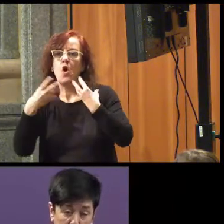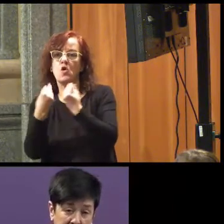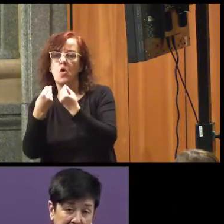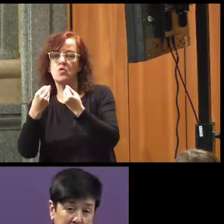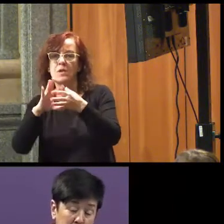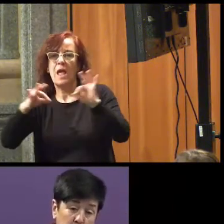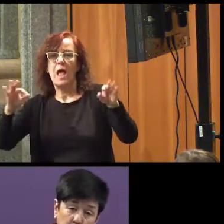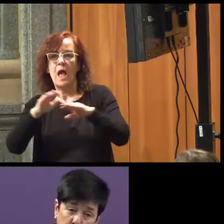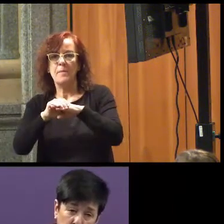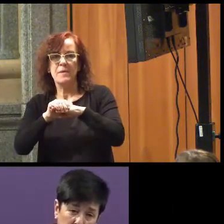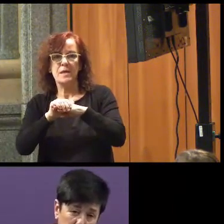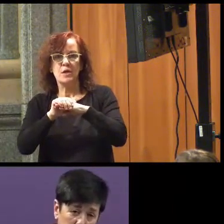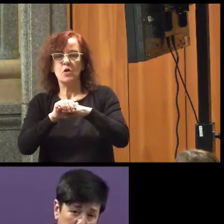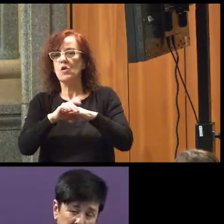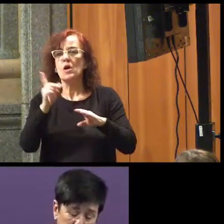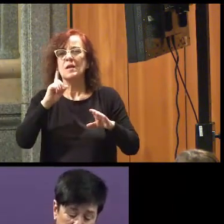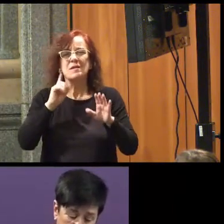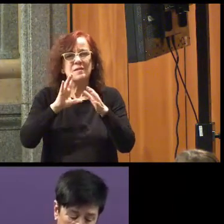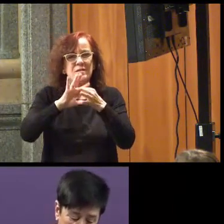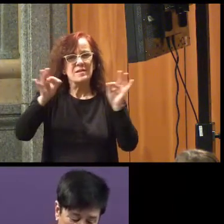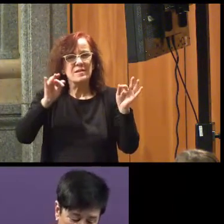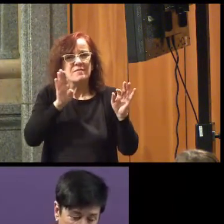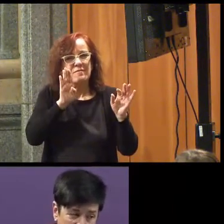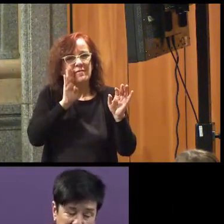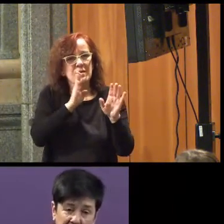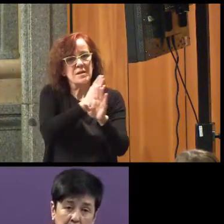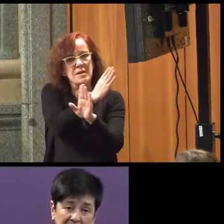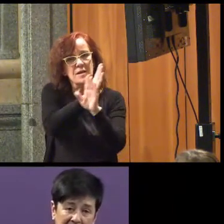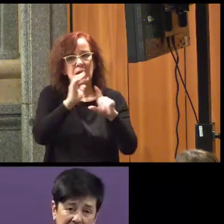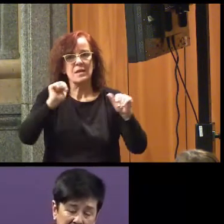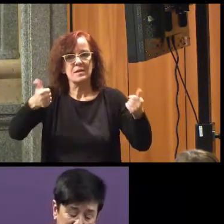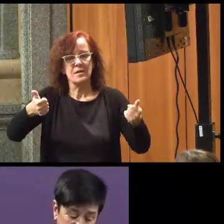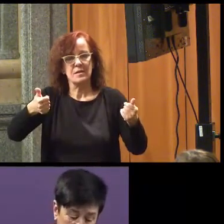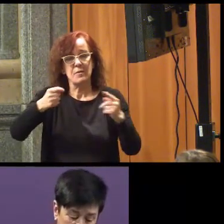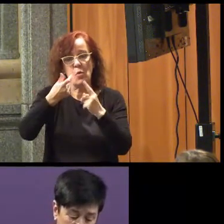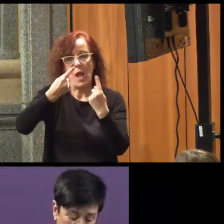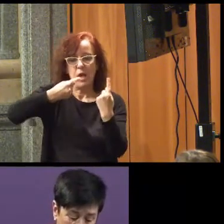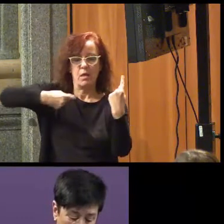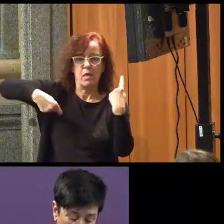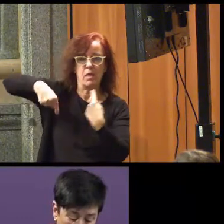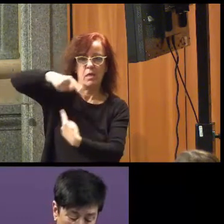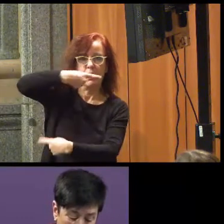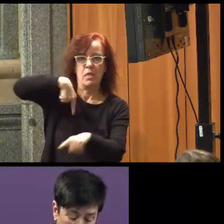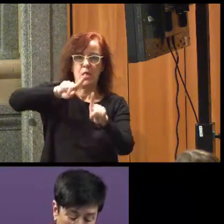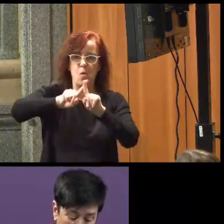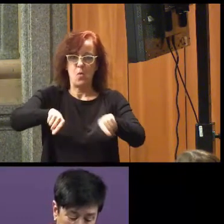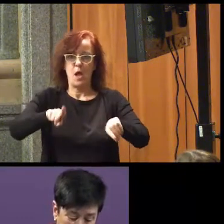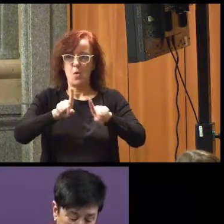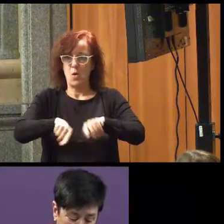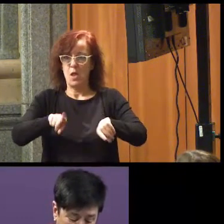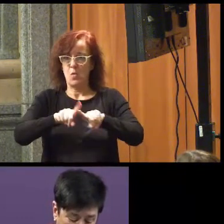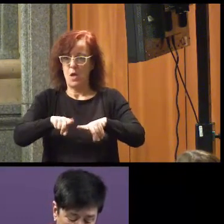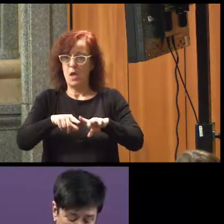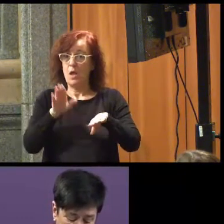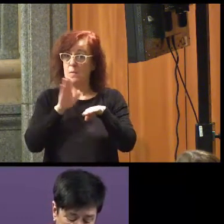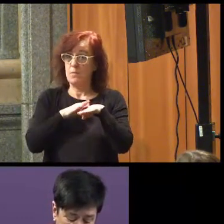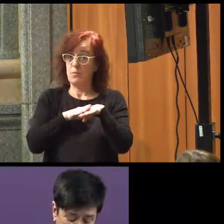o… Creo que tiene que ver con todo lo que hemos hablado desde el principio. Y es la pescadilla que se muerde la cola. Porque